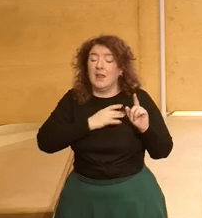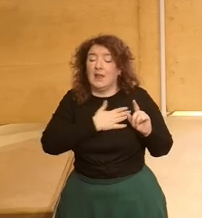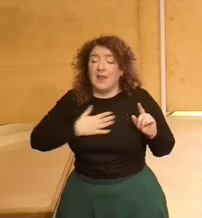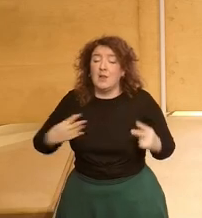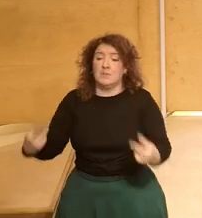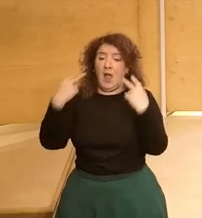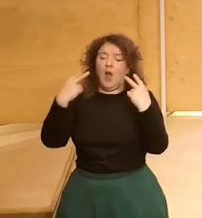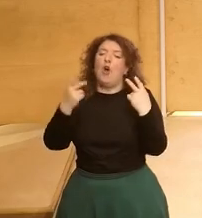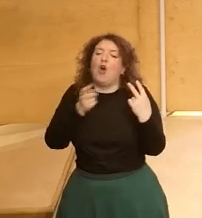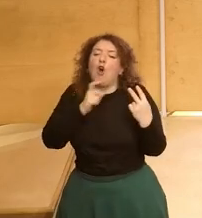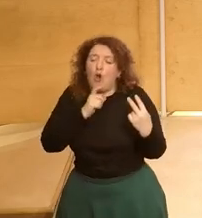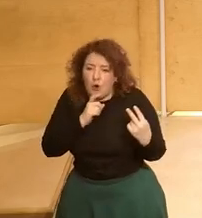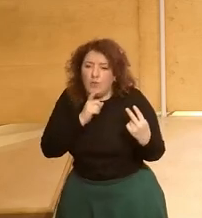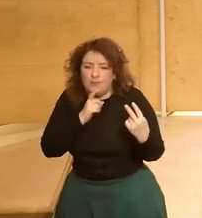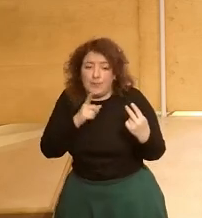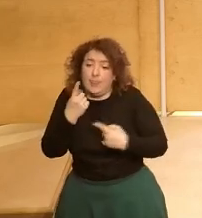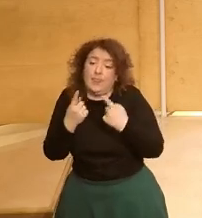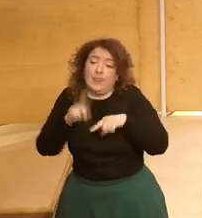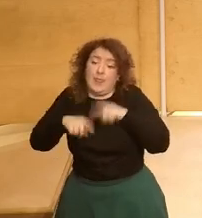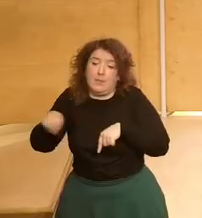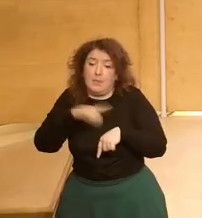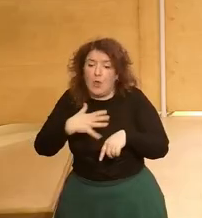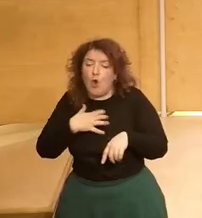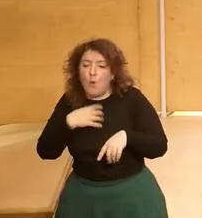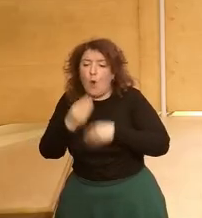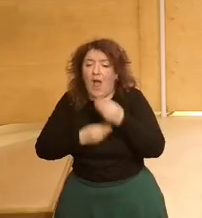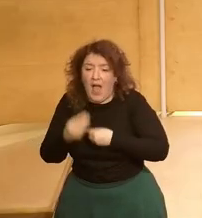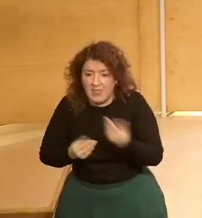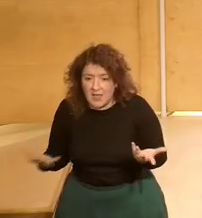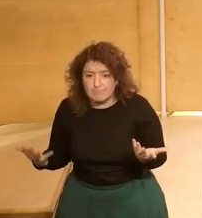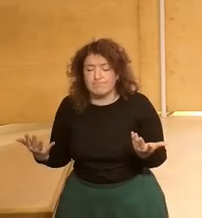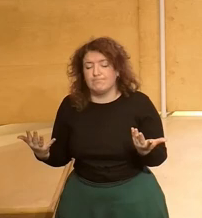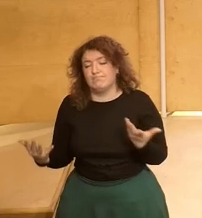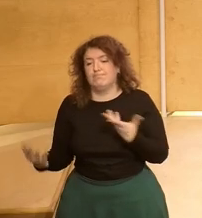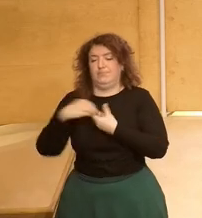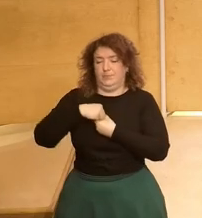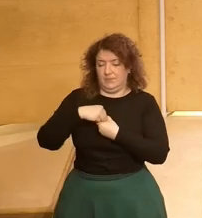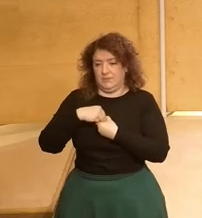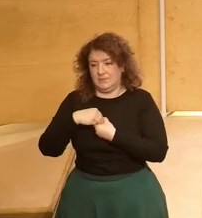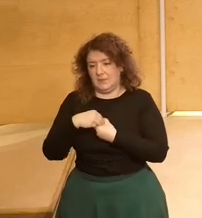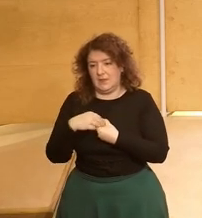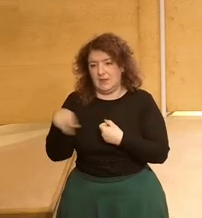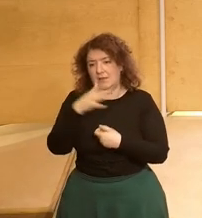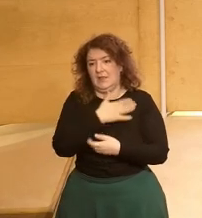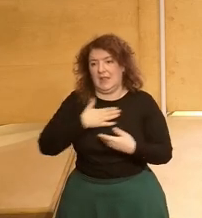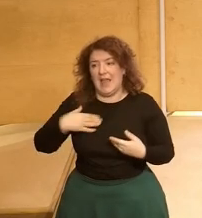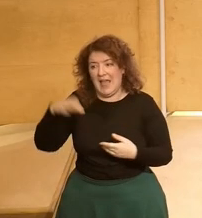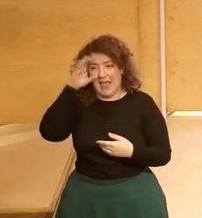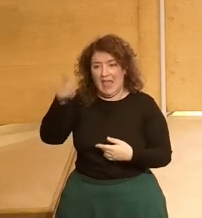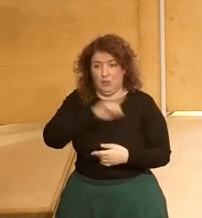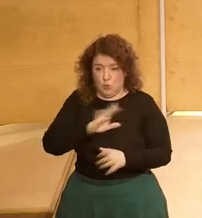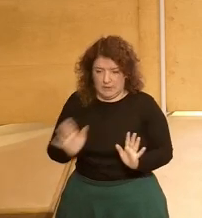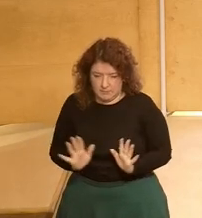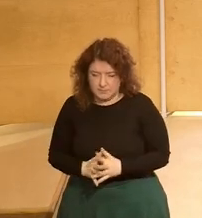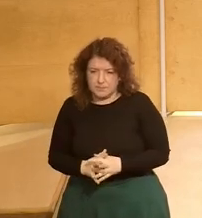ya depende más de la capacidad de integrar eso es decir que haya esa receptividad de escuchar y por último